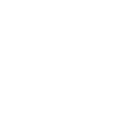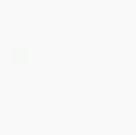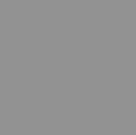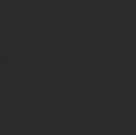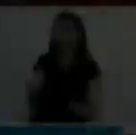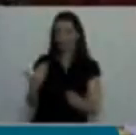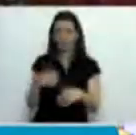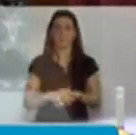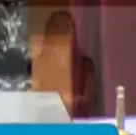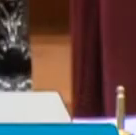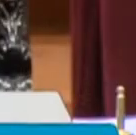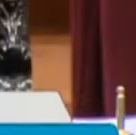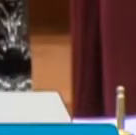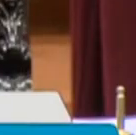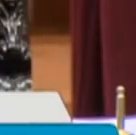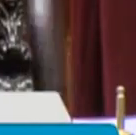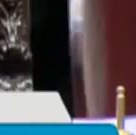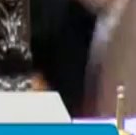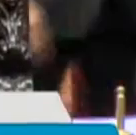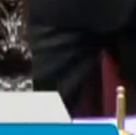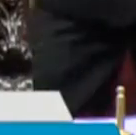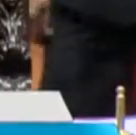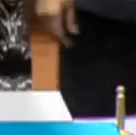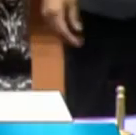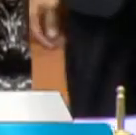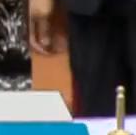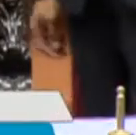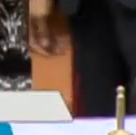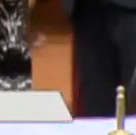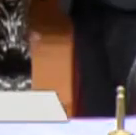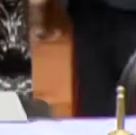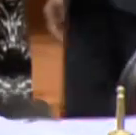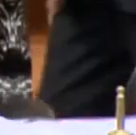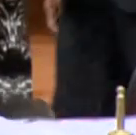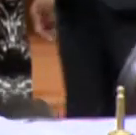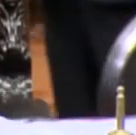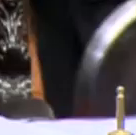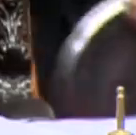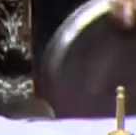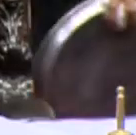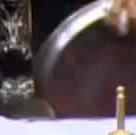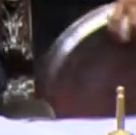...tiene uso de la palabra el diputado Oscar Martínez.